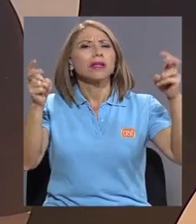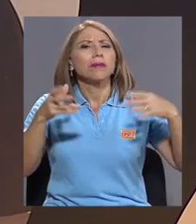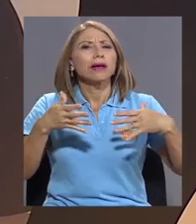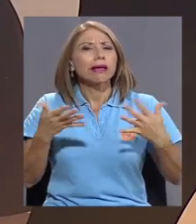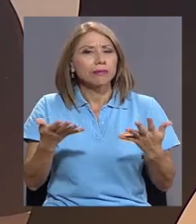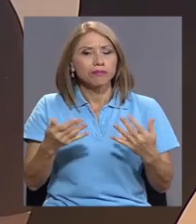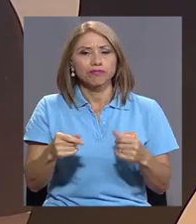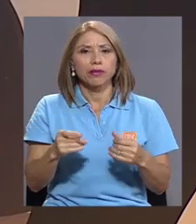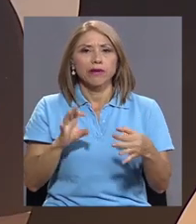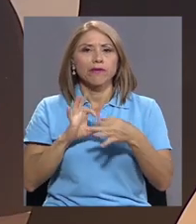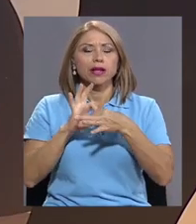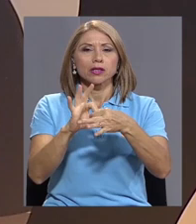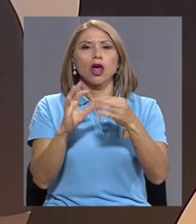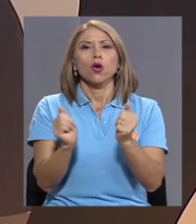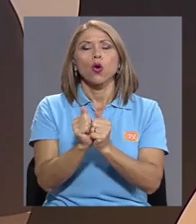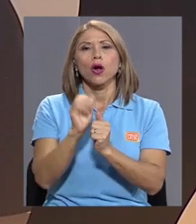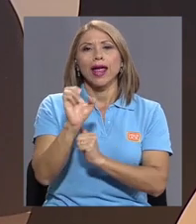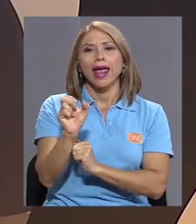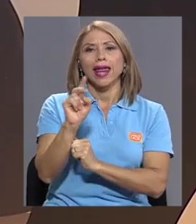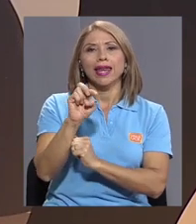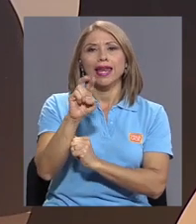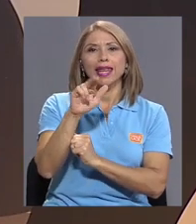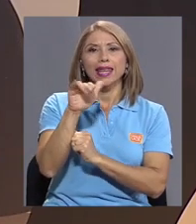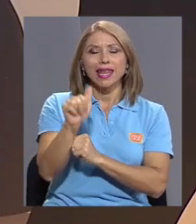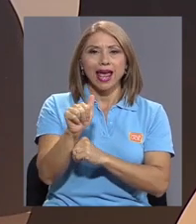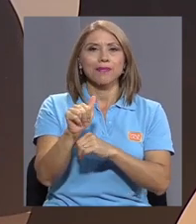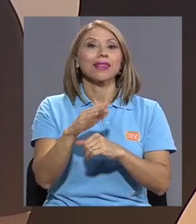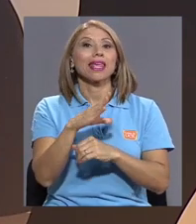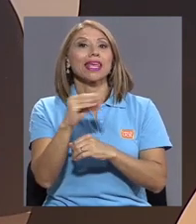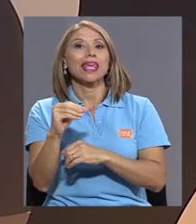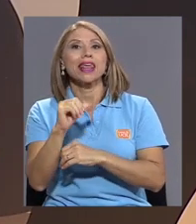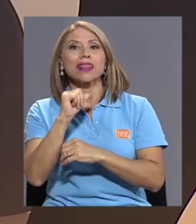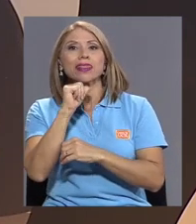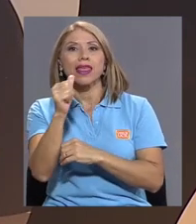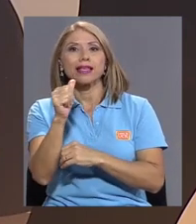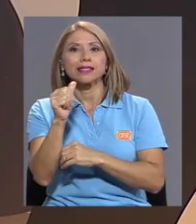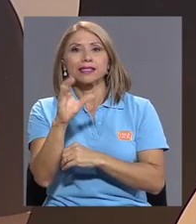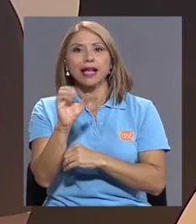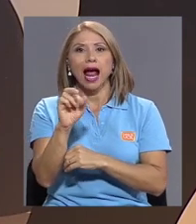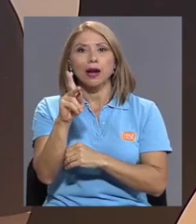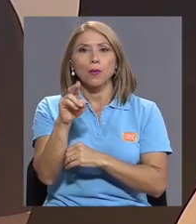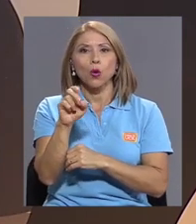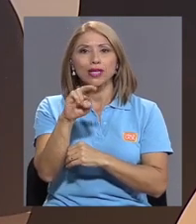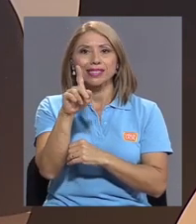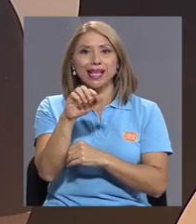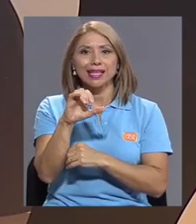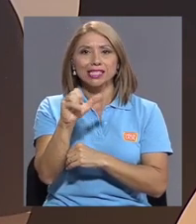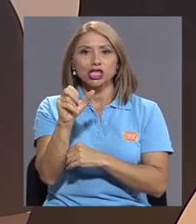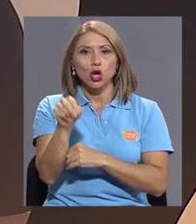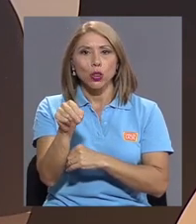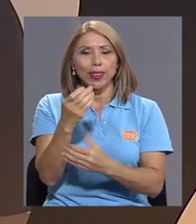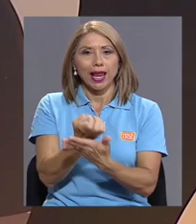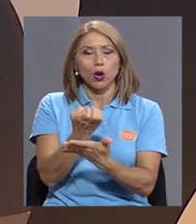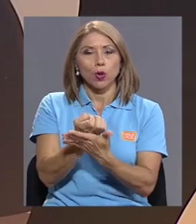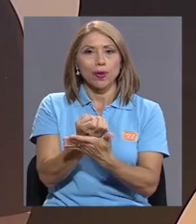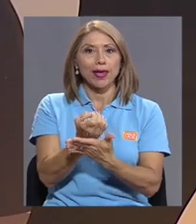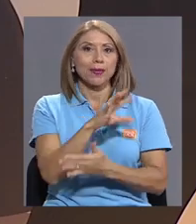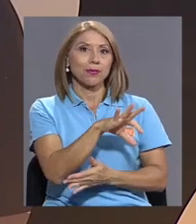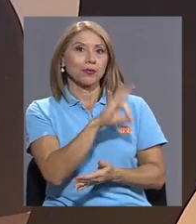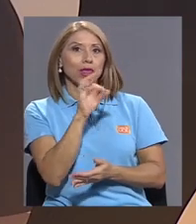relacionado con energía y descarbonización de la economía. Y para ello, hemos invitado al Dr.